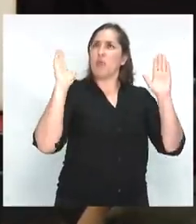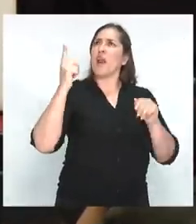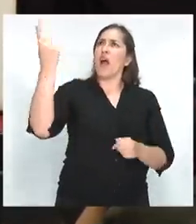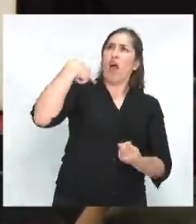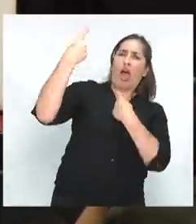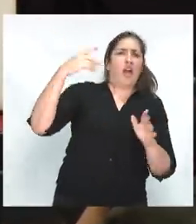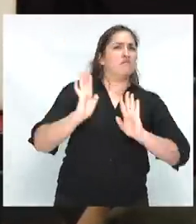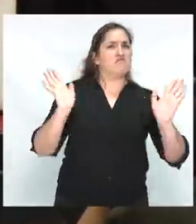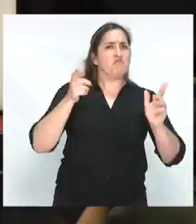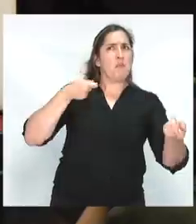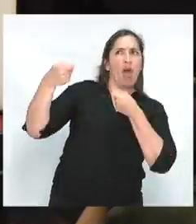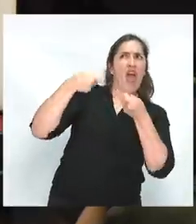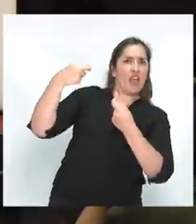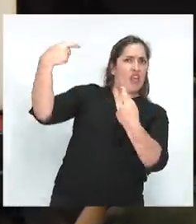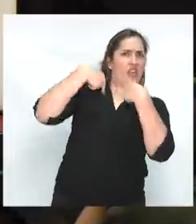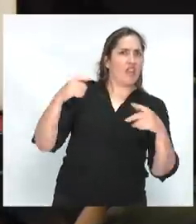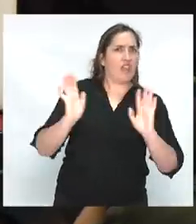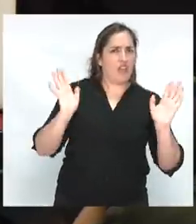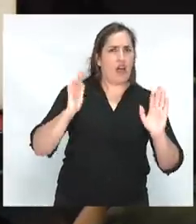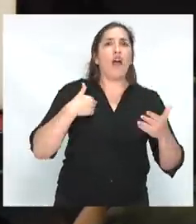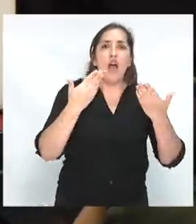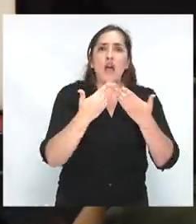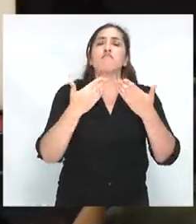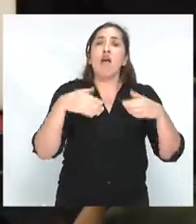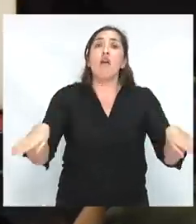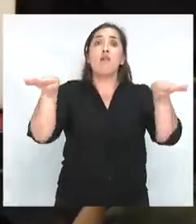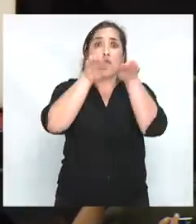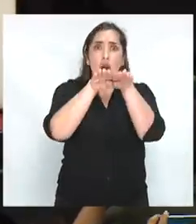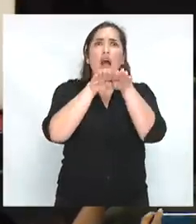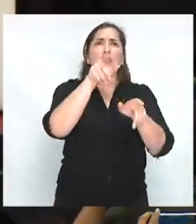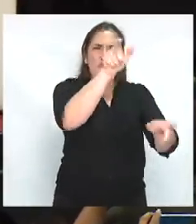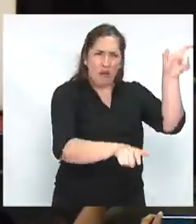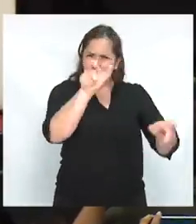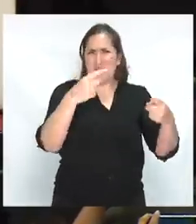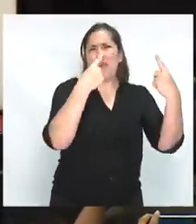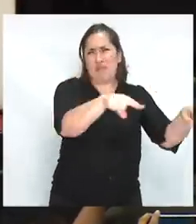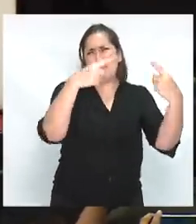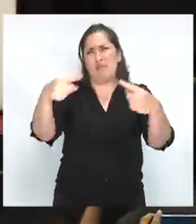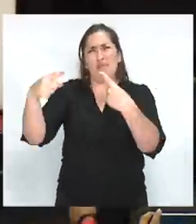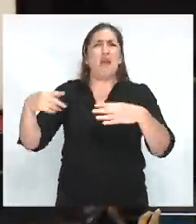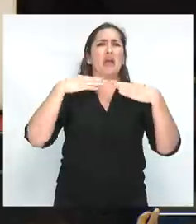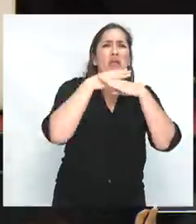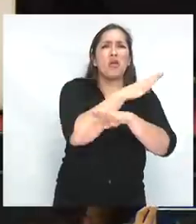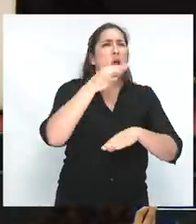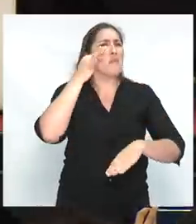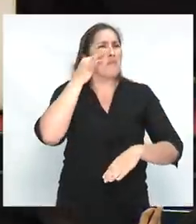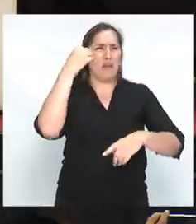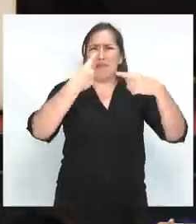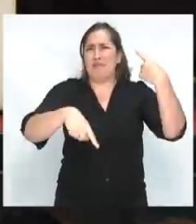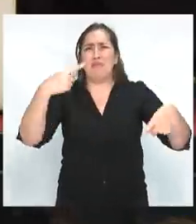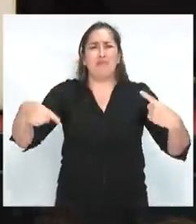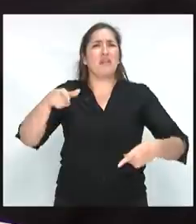coacción. Igualdad para que todas las personas, a pesar de sus diferencias en idiomas, pieles,